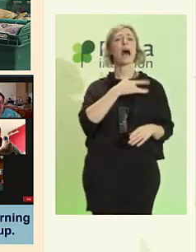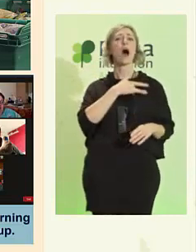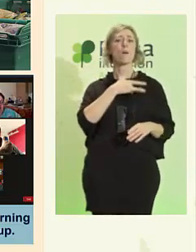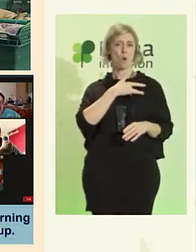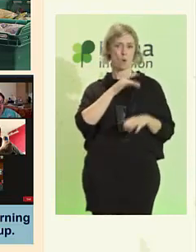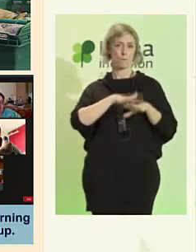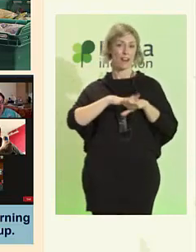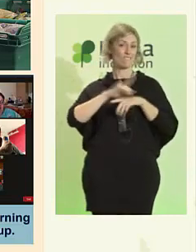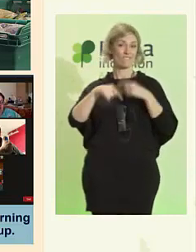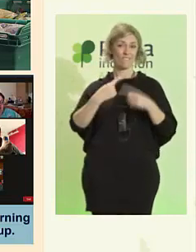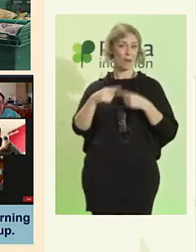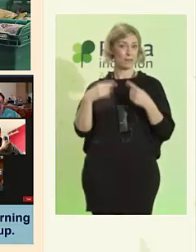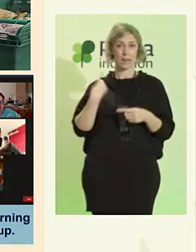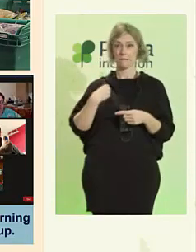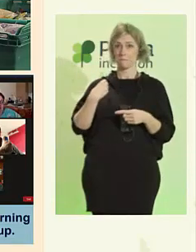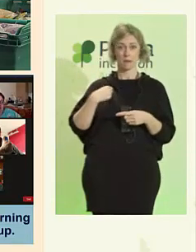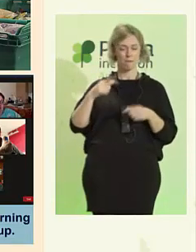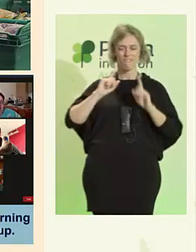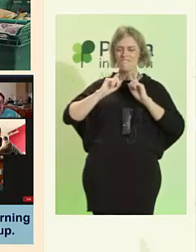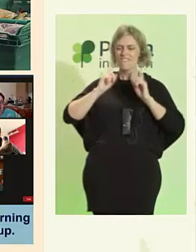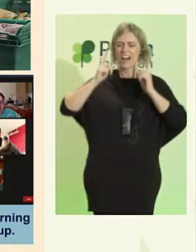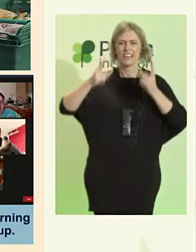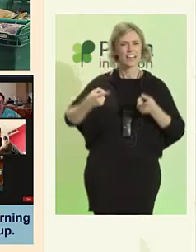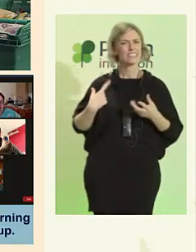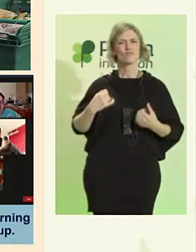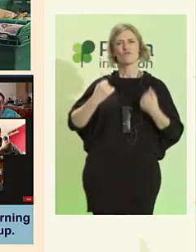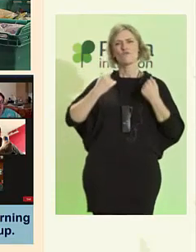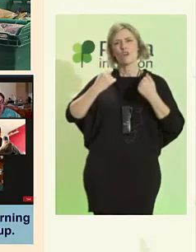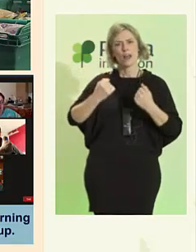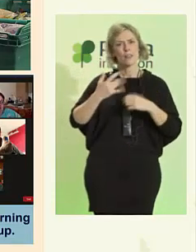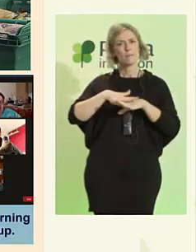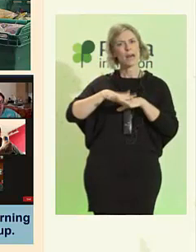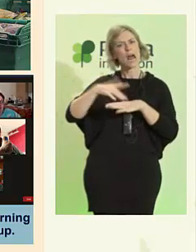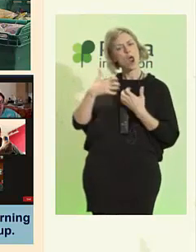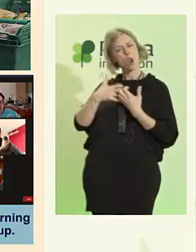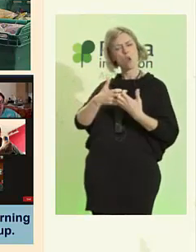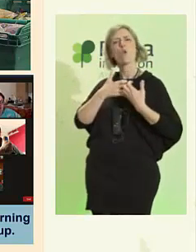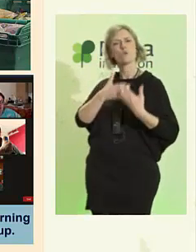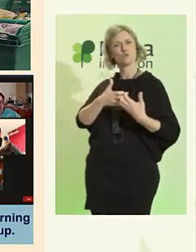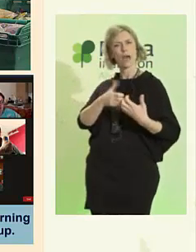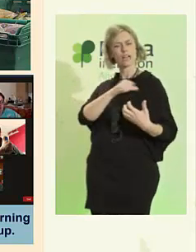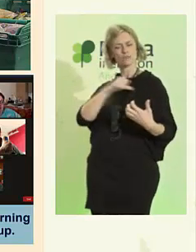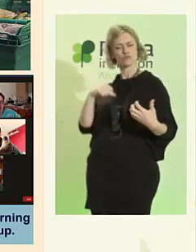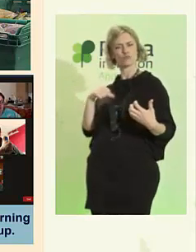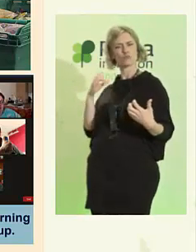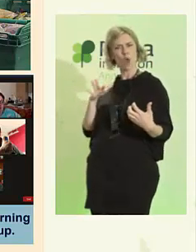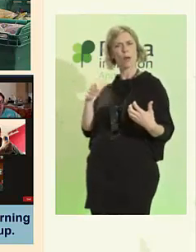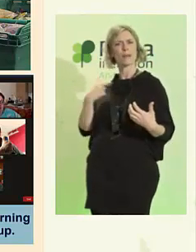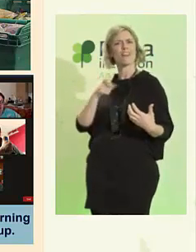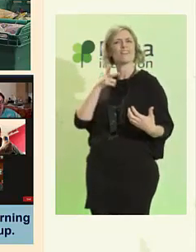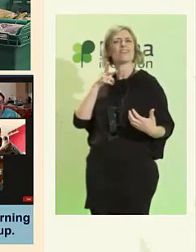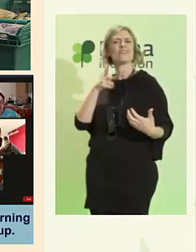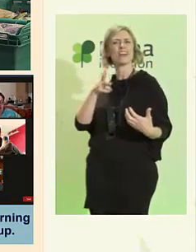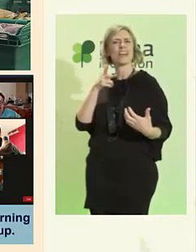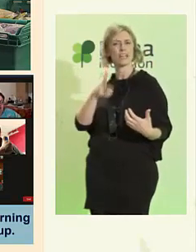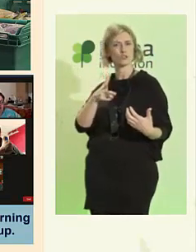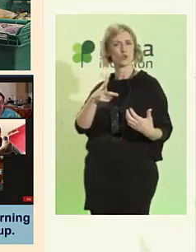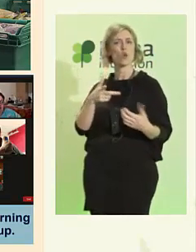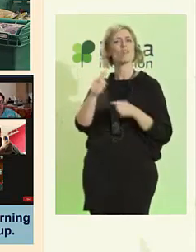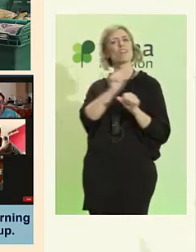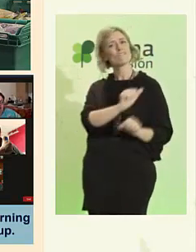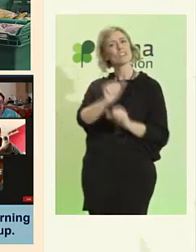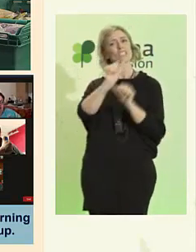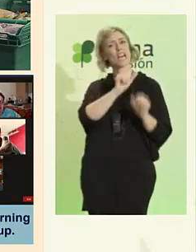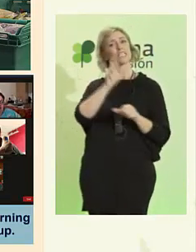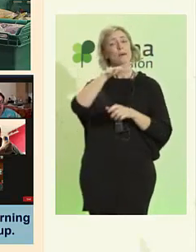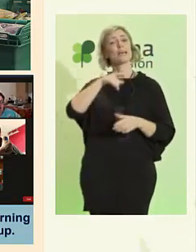tengan la valentía y la fuerza para luchar por sí mismas, para defender sus derechos y para negociar con el